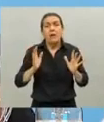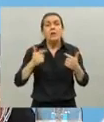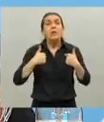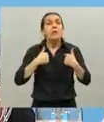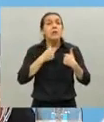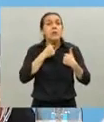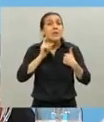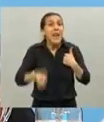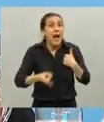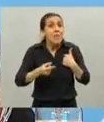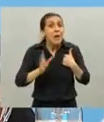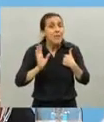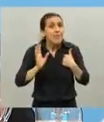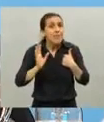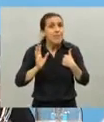que